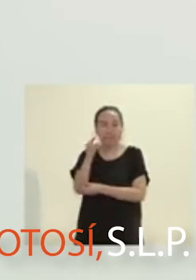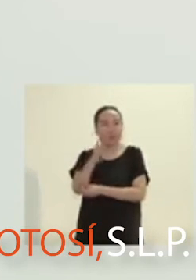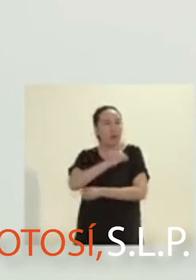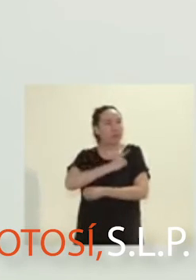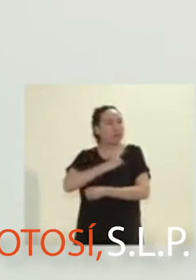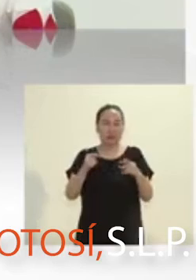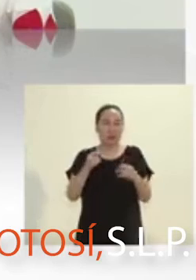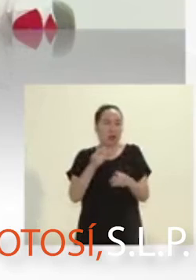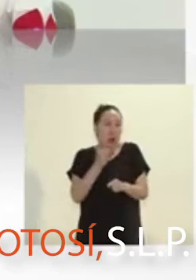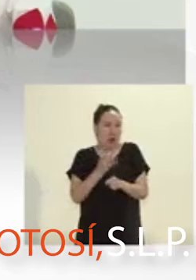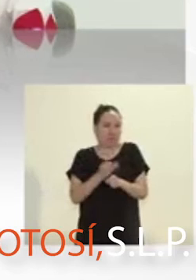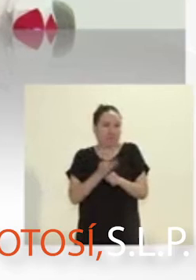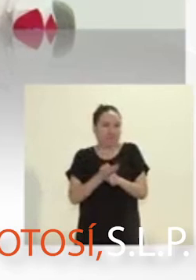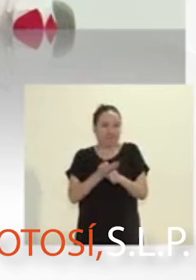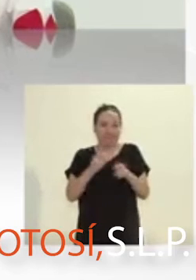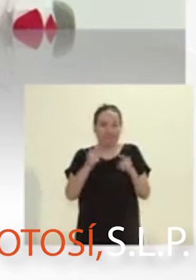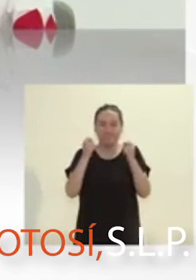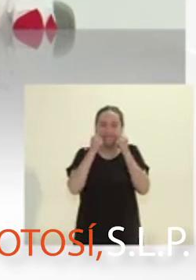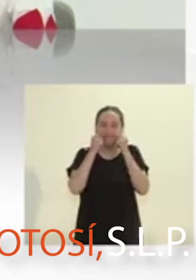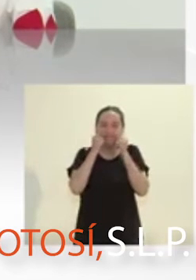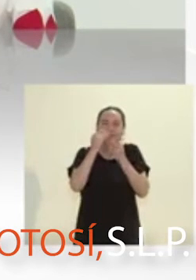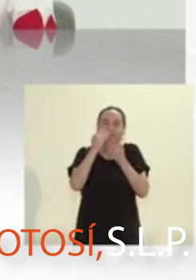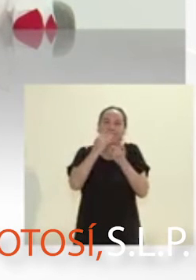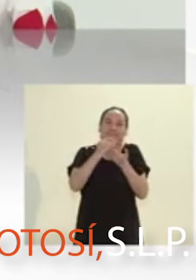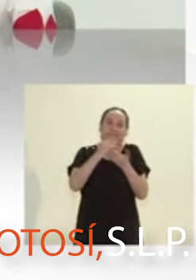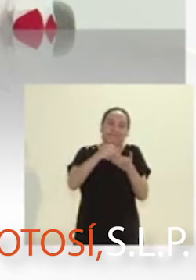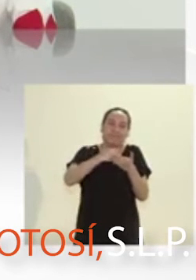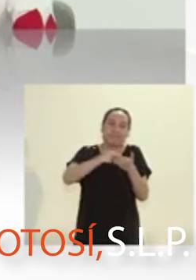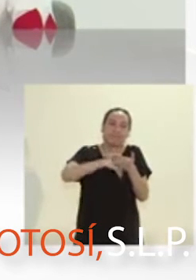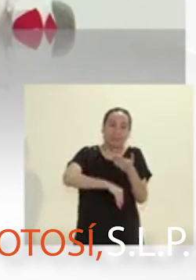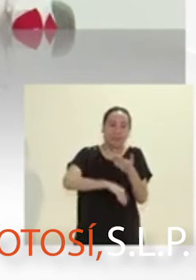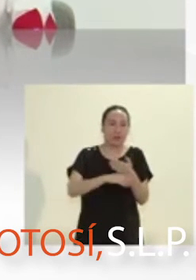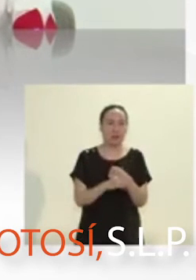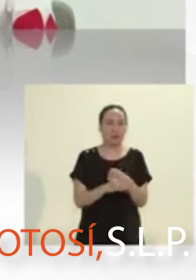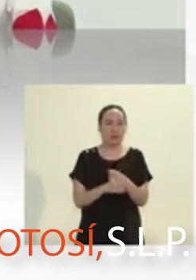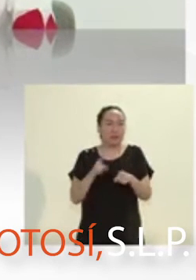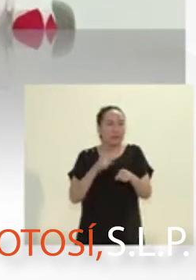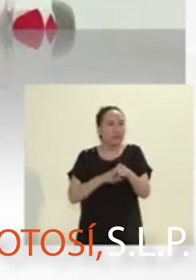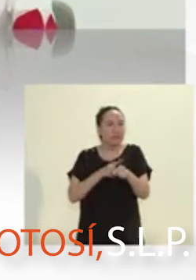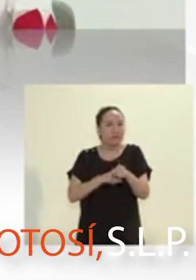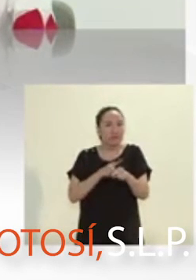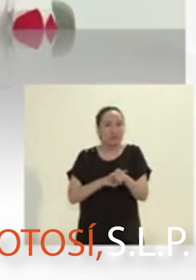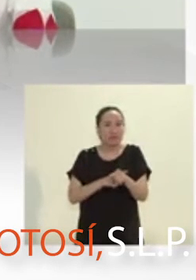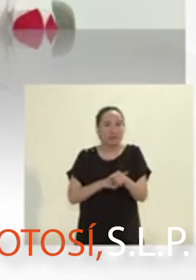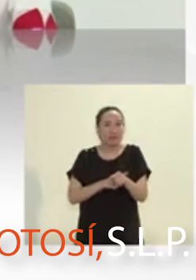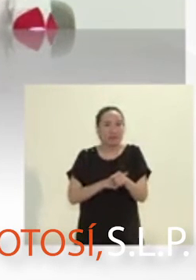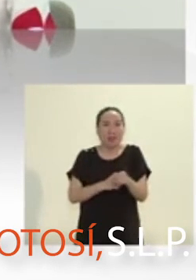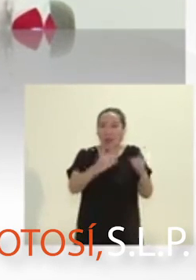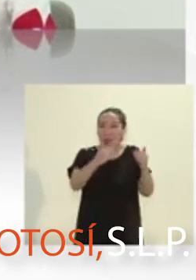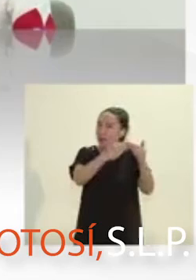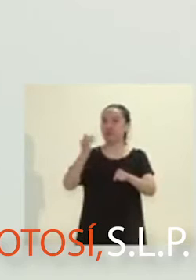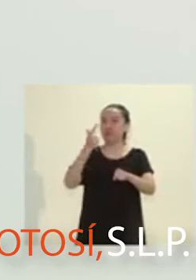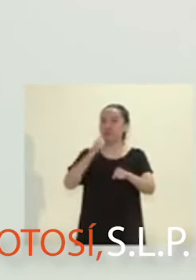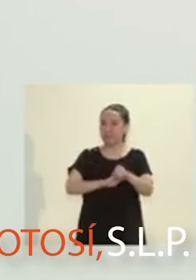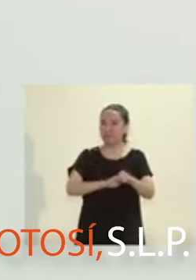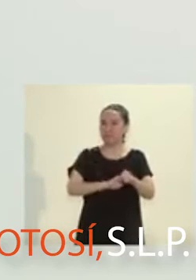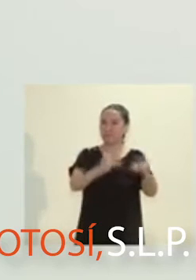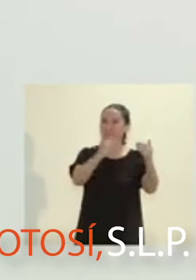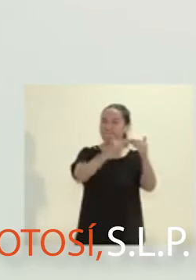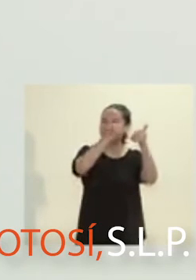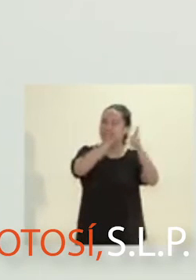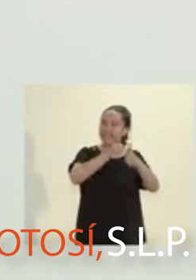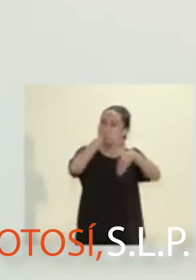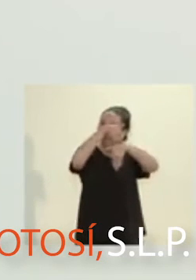mencionó que podría comenzar a solicitar el resguardo obligatorio mediante la fuerza pública, luego de que se presentaron aumentos del 10% de un día para otro